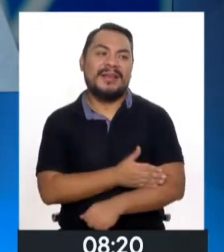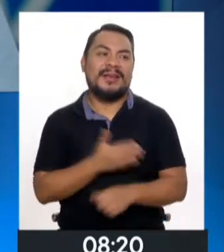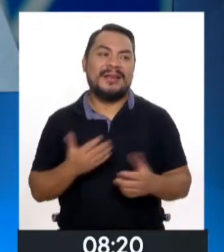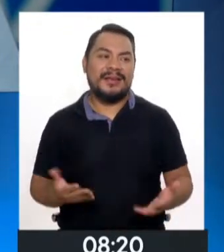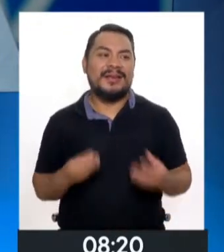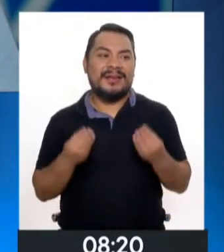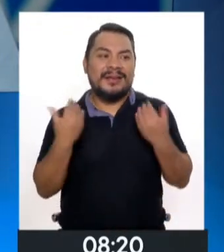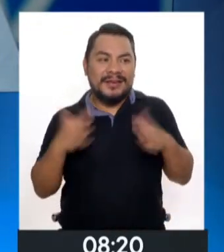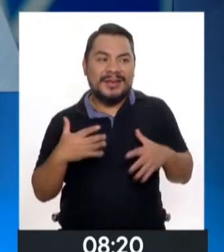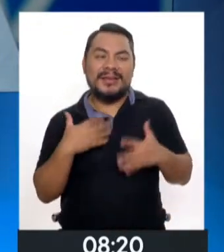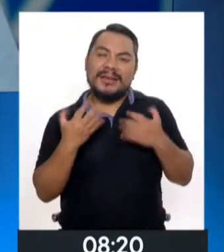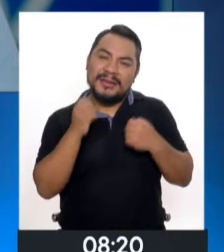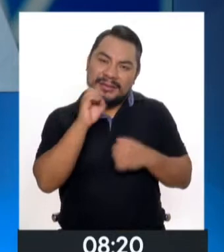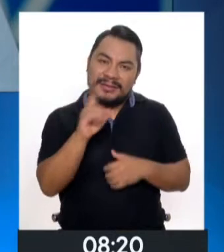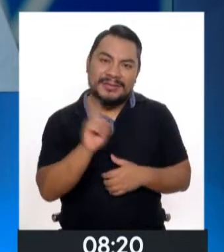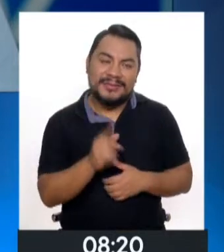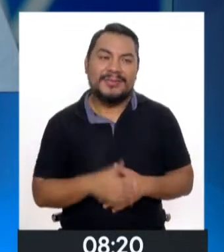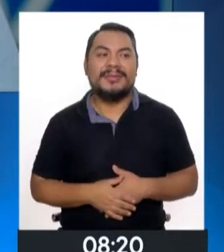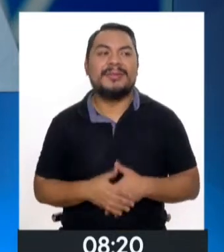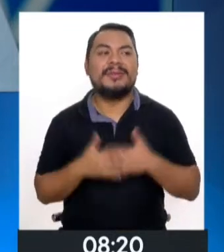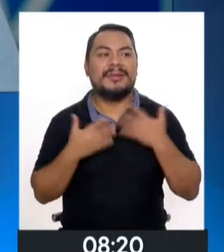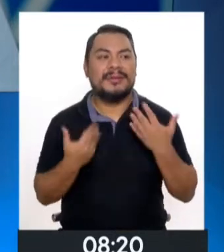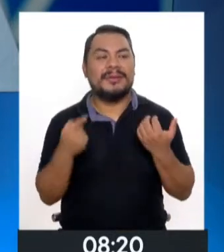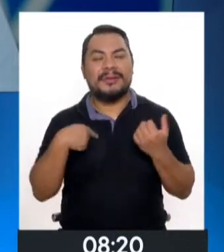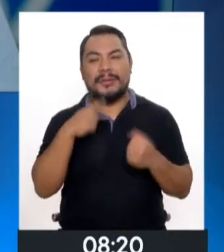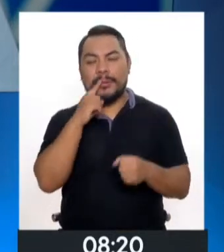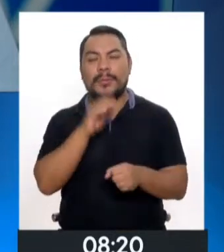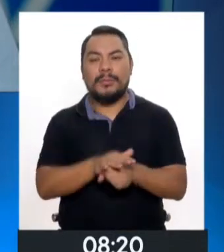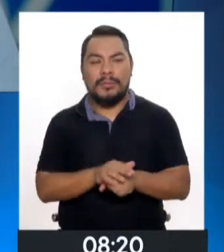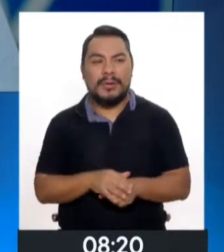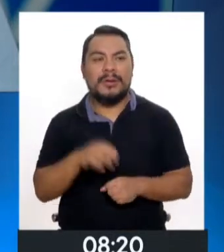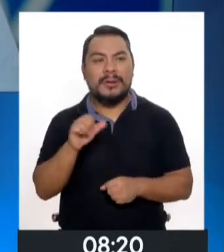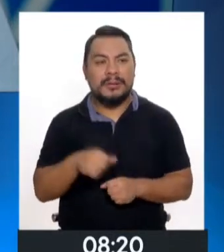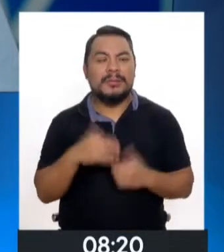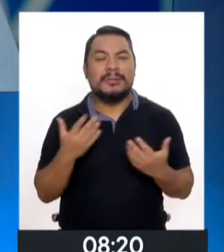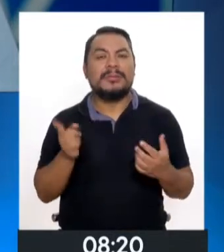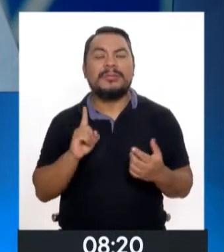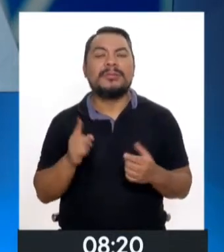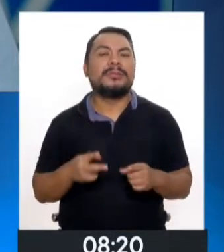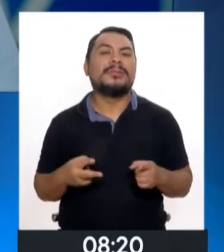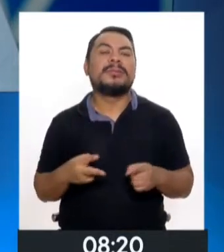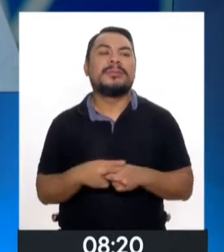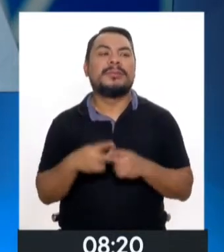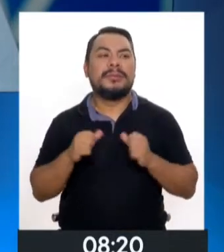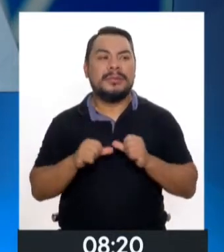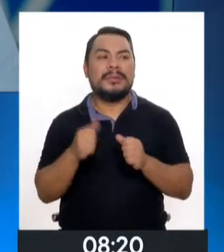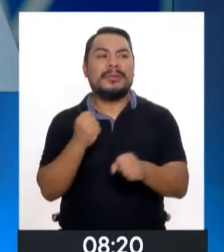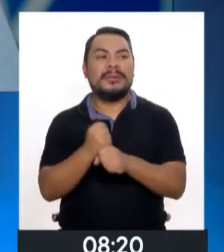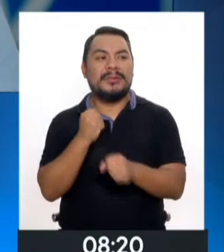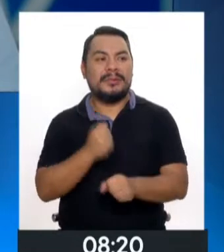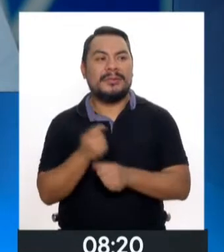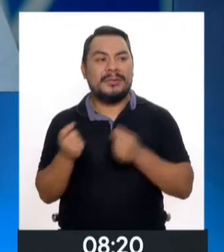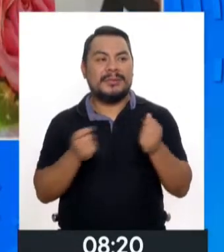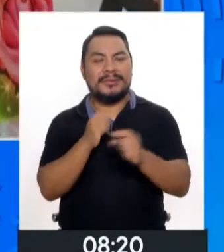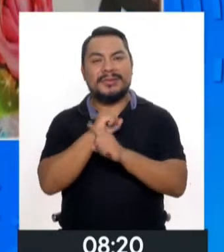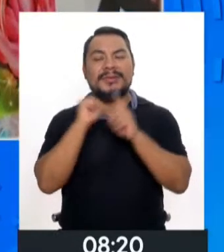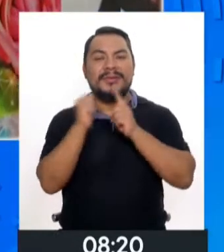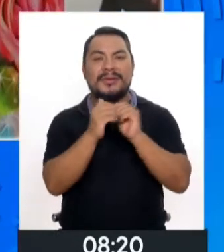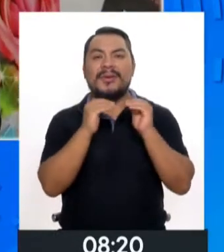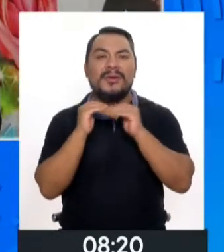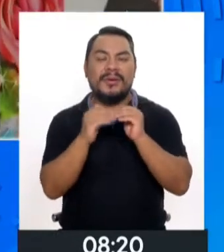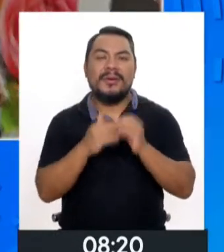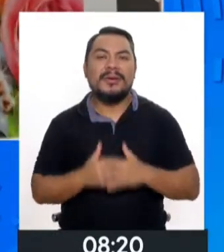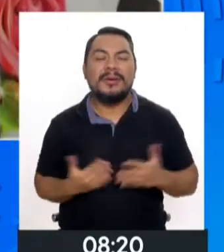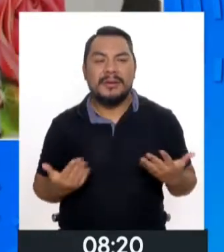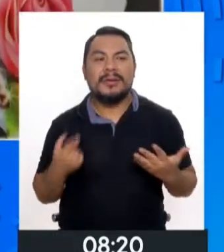como quisiera. Sin embargo, nuestro compromiso es de no cesar para seguir trabajando de construir una sociedad de iguales,